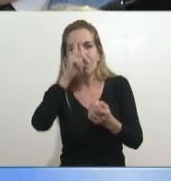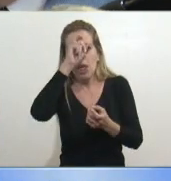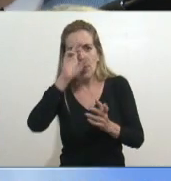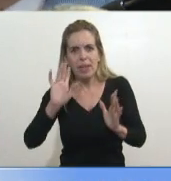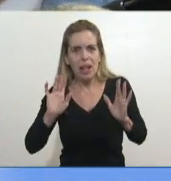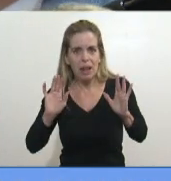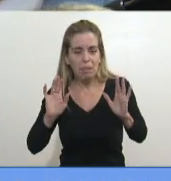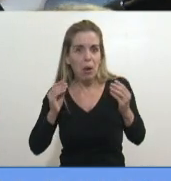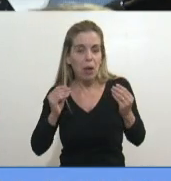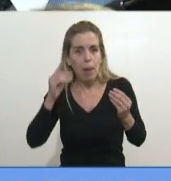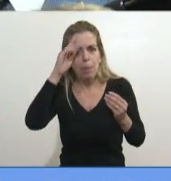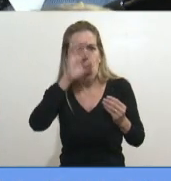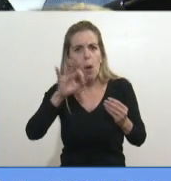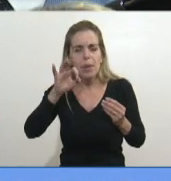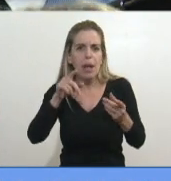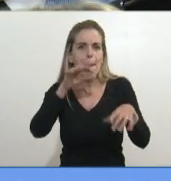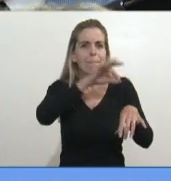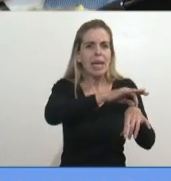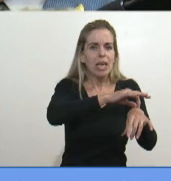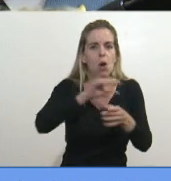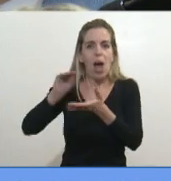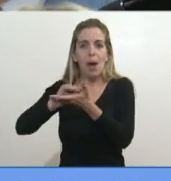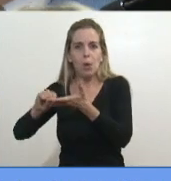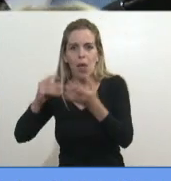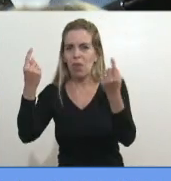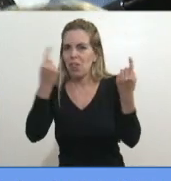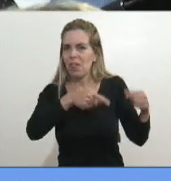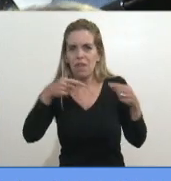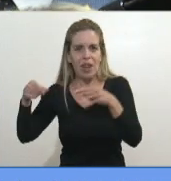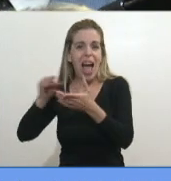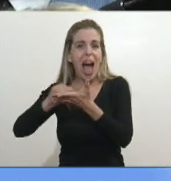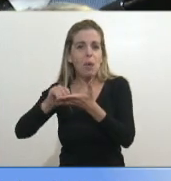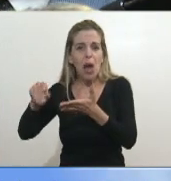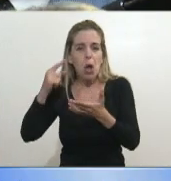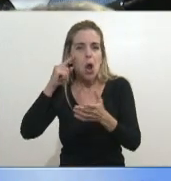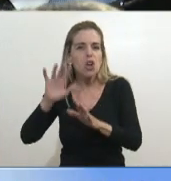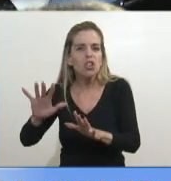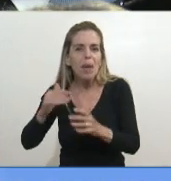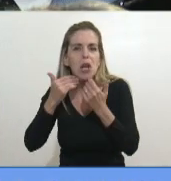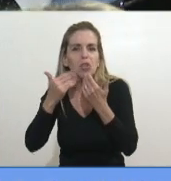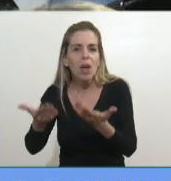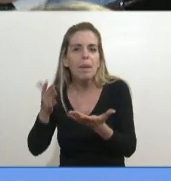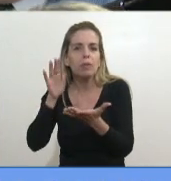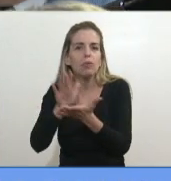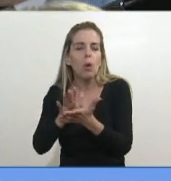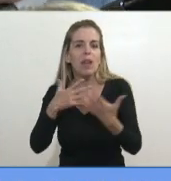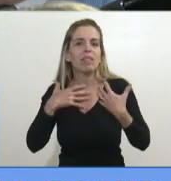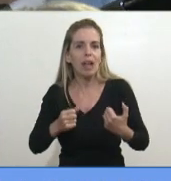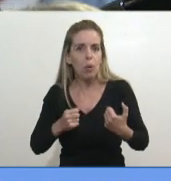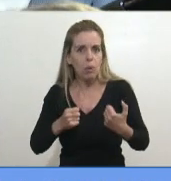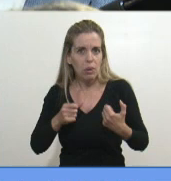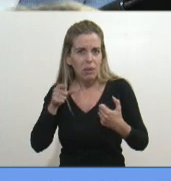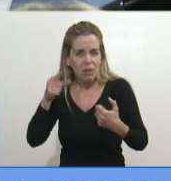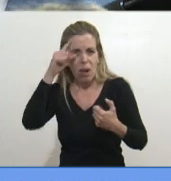Porque opinar de algo que no entienden y que no saben, en este momento mata gente. Y entonces, no